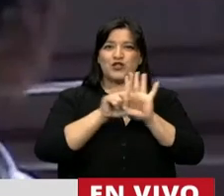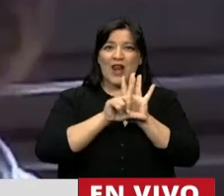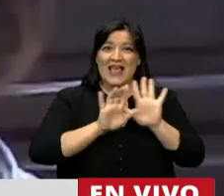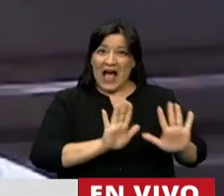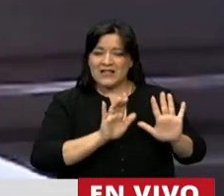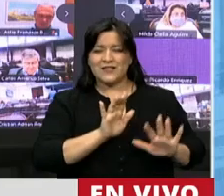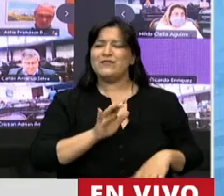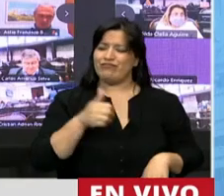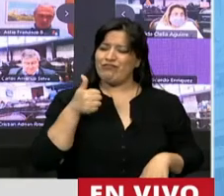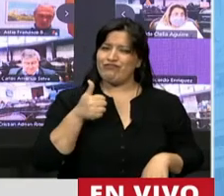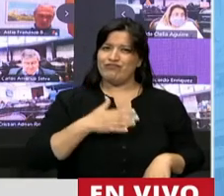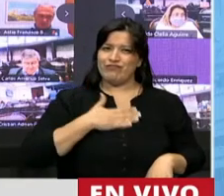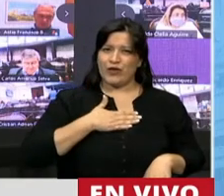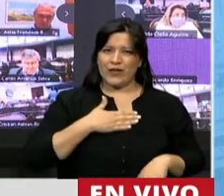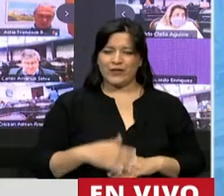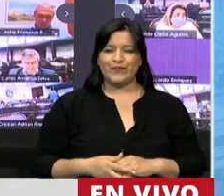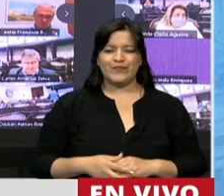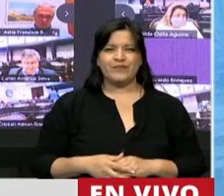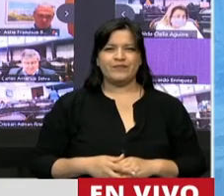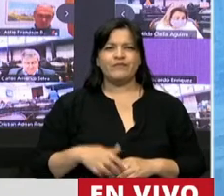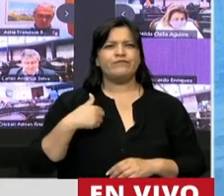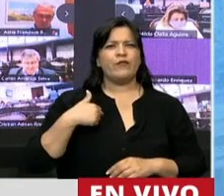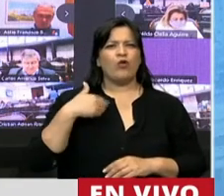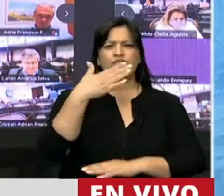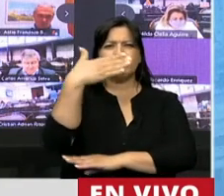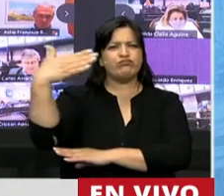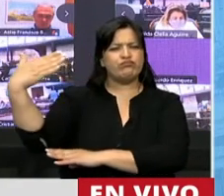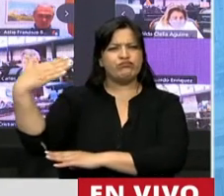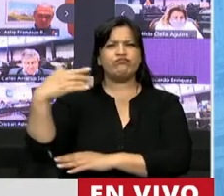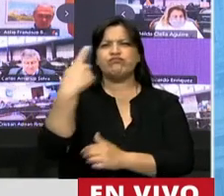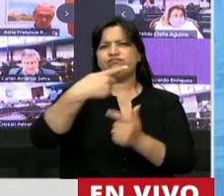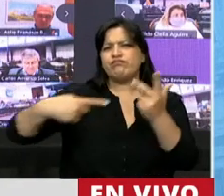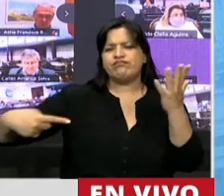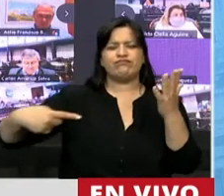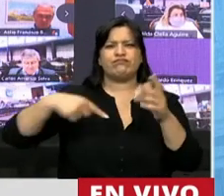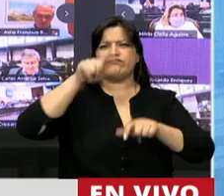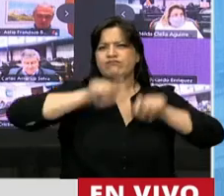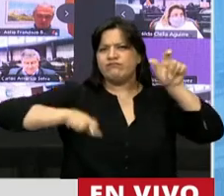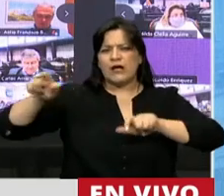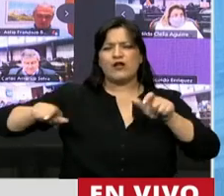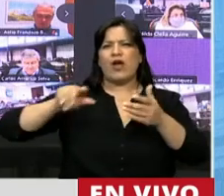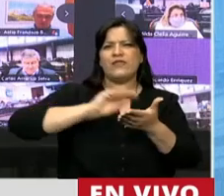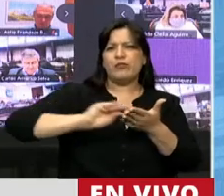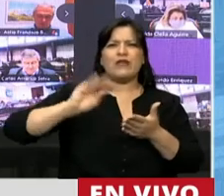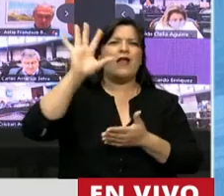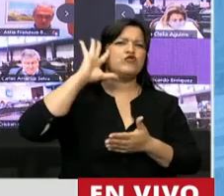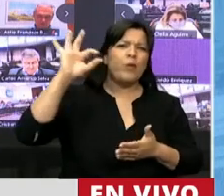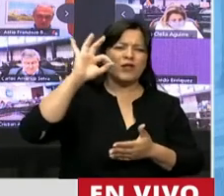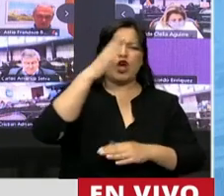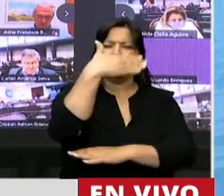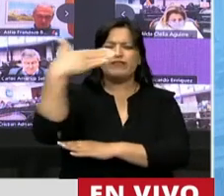naturaleza. Yo he escuchado los distintos discursos, opiniones, y me parece